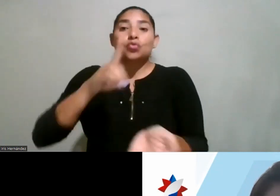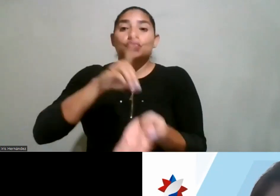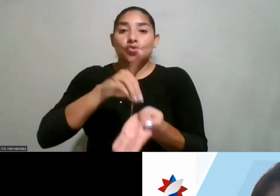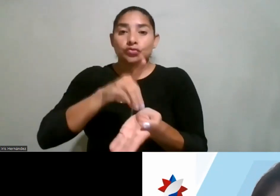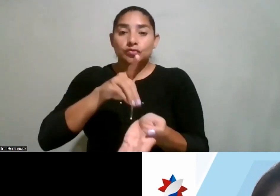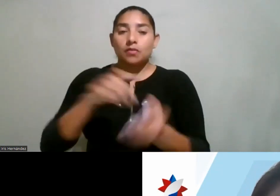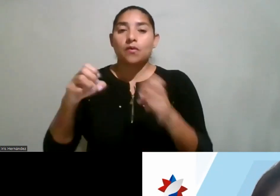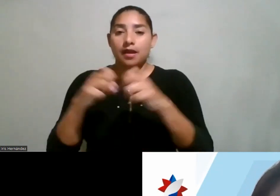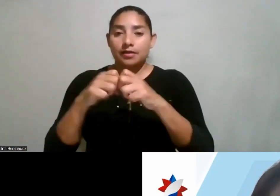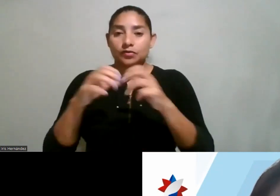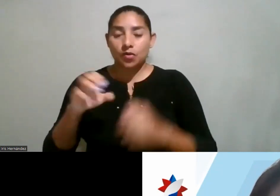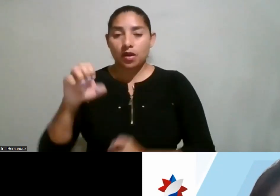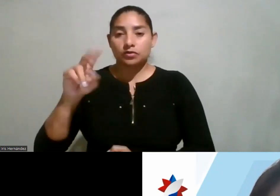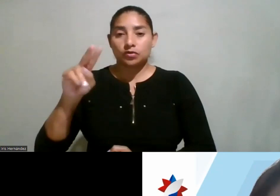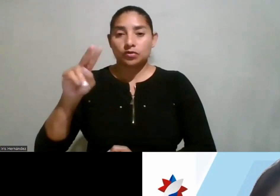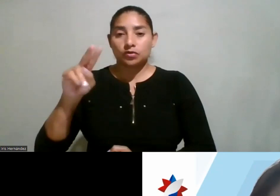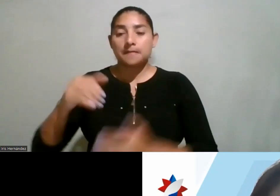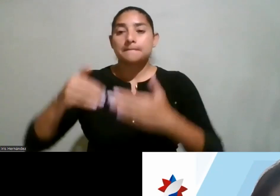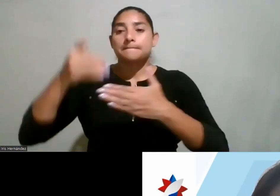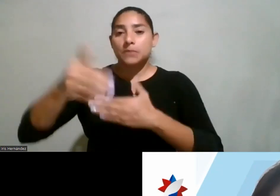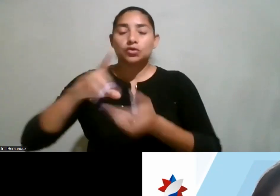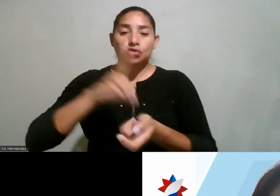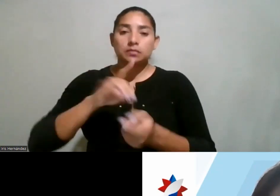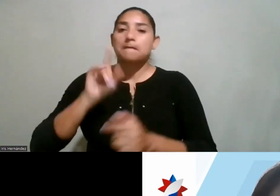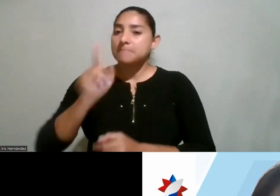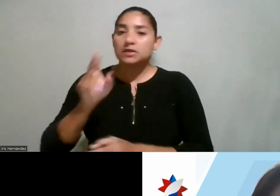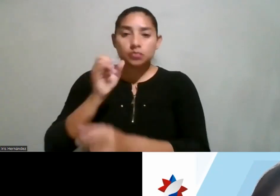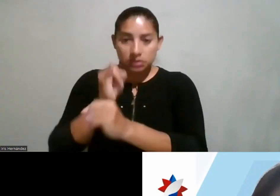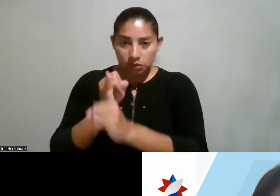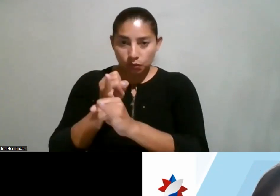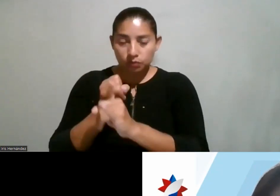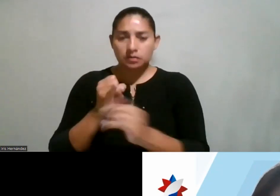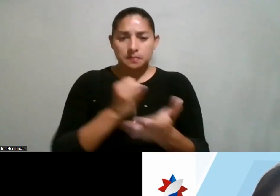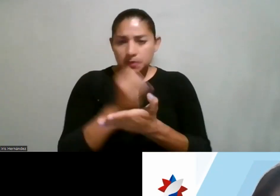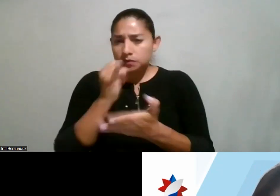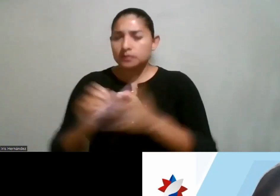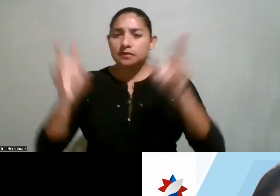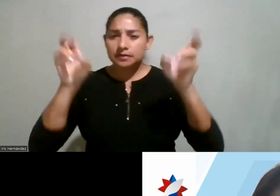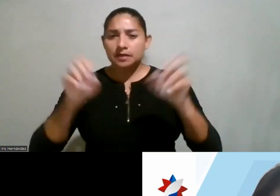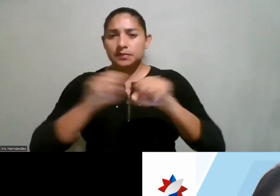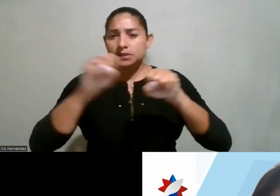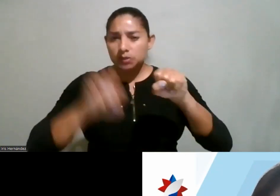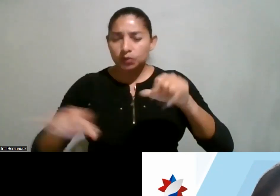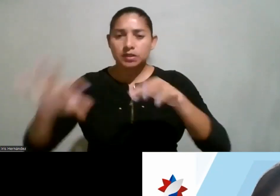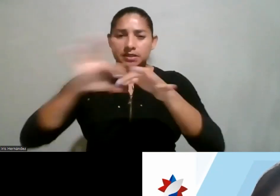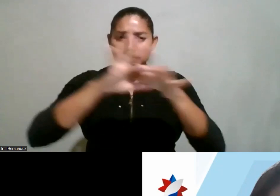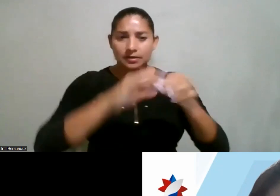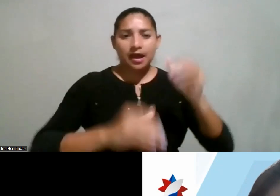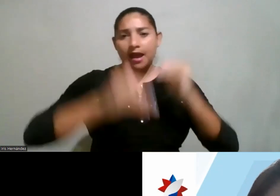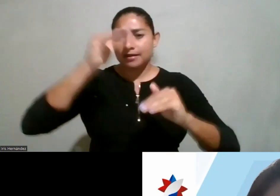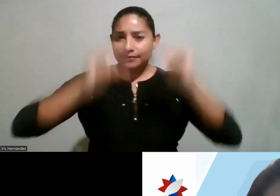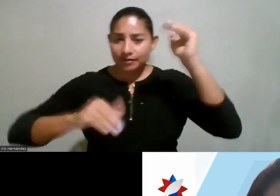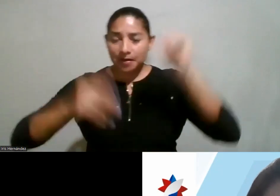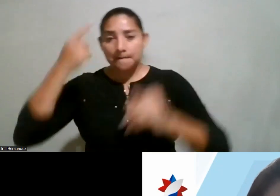electrónica. Realizó su postdoctorado en el mismo instituto, investigó en el tema de circuitos integrados de alta frecuencia para